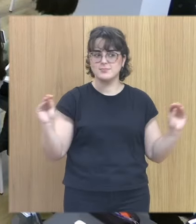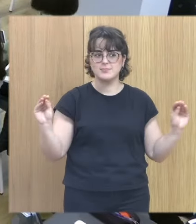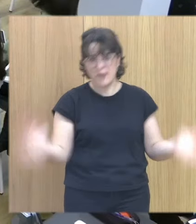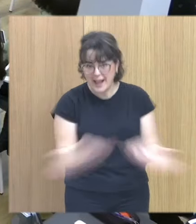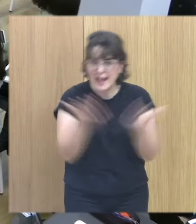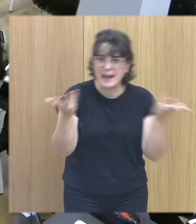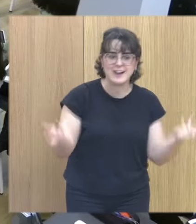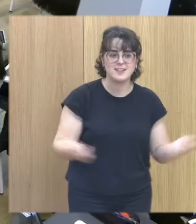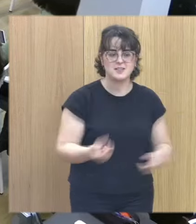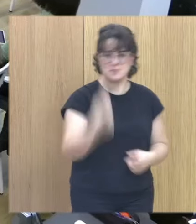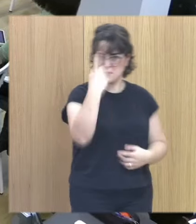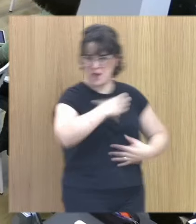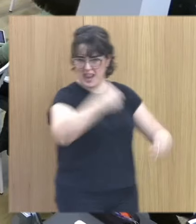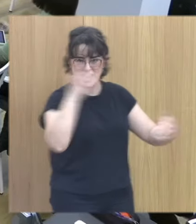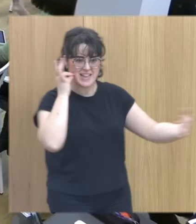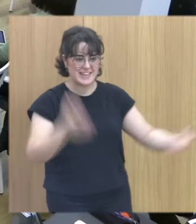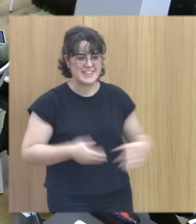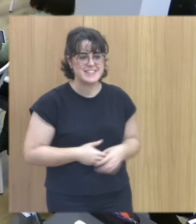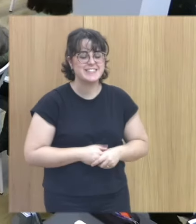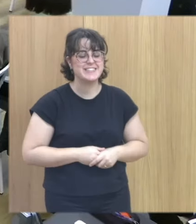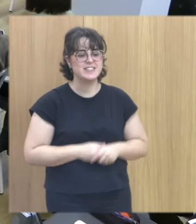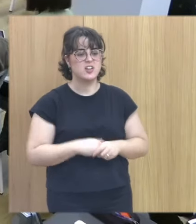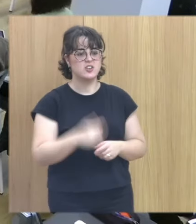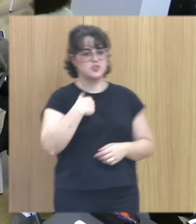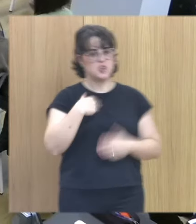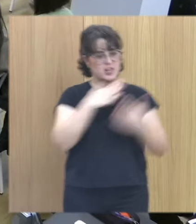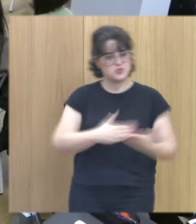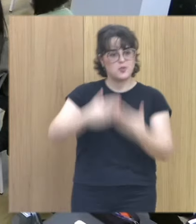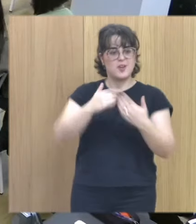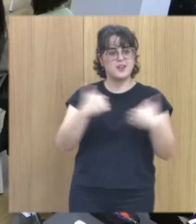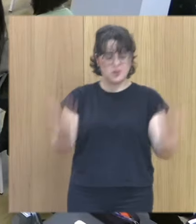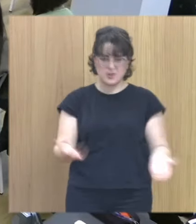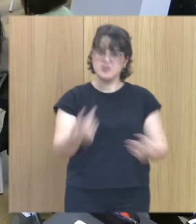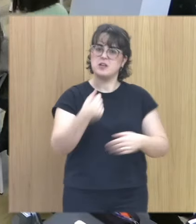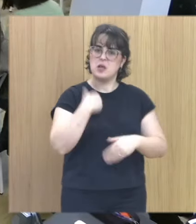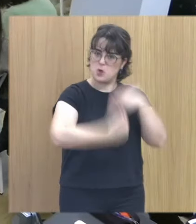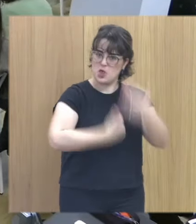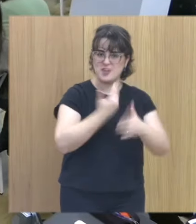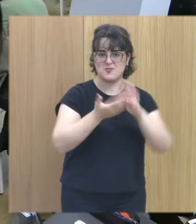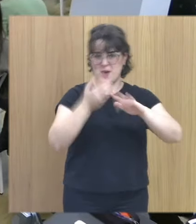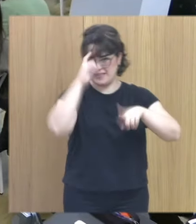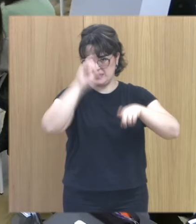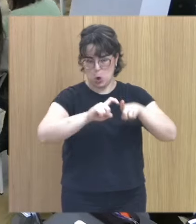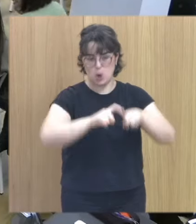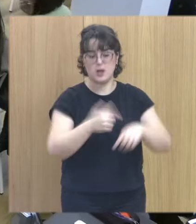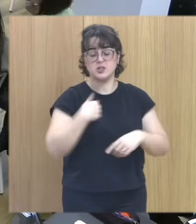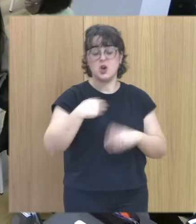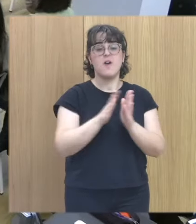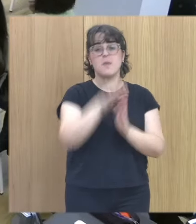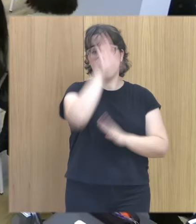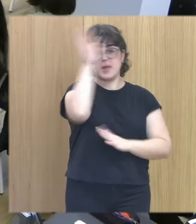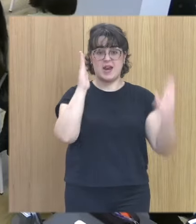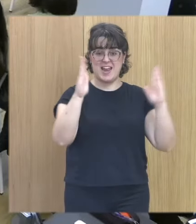venga valiente la primera va yo es que soy estudiante ¿vale? yo todavía estoy en proceso yo este verano me leí un